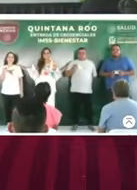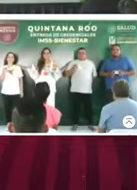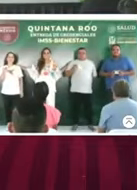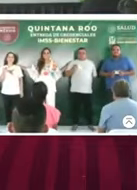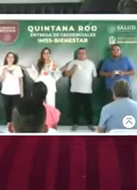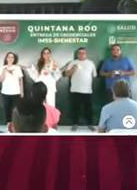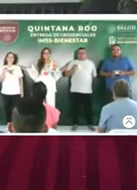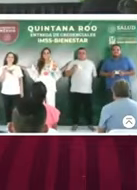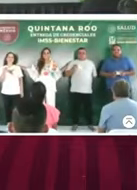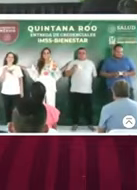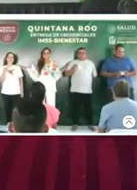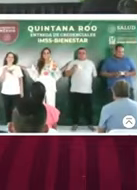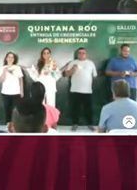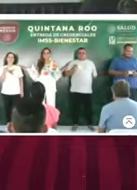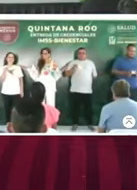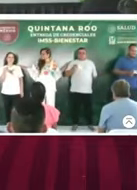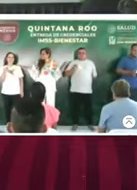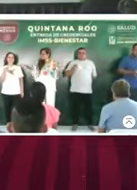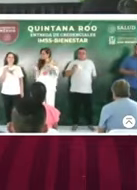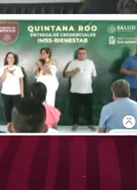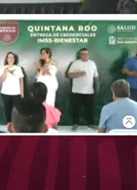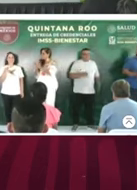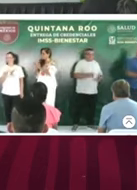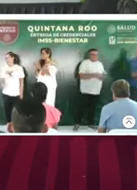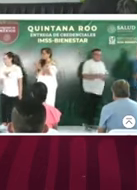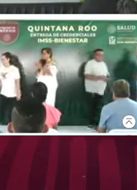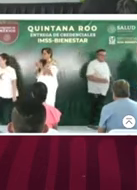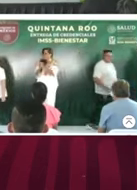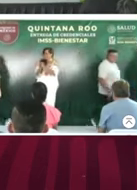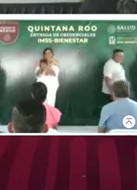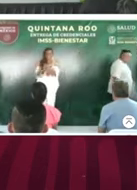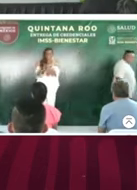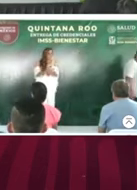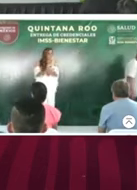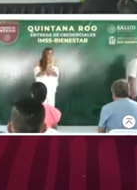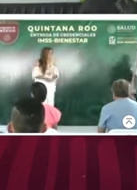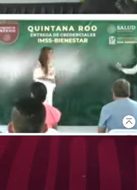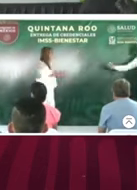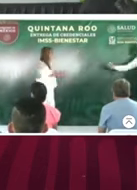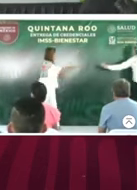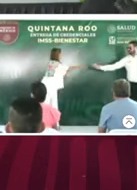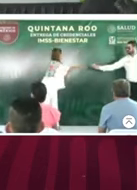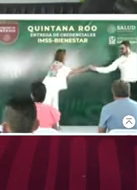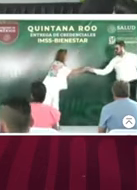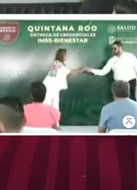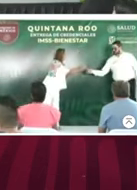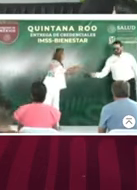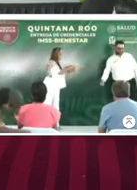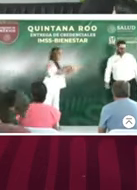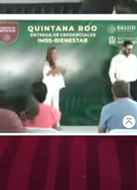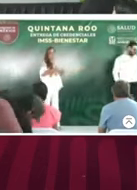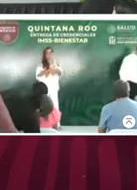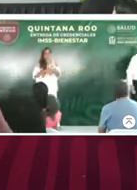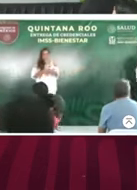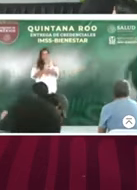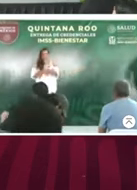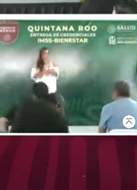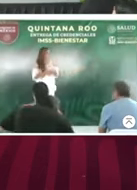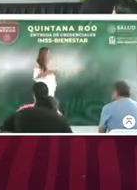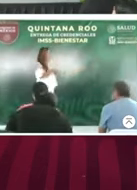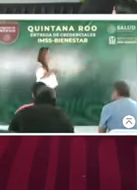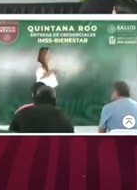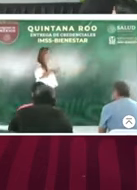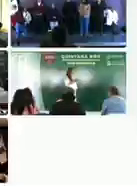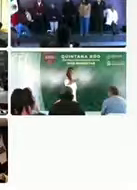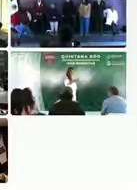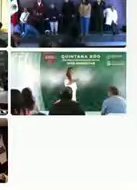está el gobernador Rutilio Escandón Cadenas, aquí en la Ciudad de México el maestro, el doctor Martí Batres Guadarrama, ahí